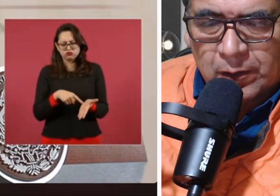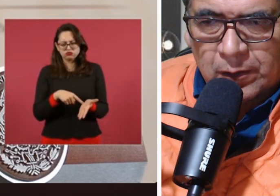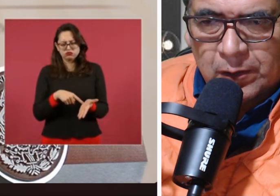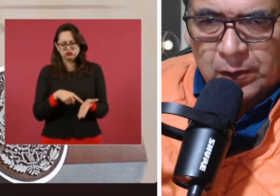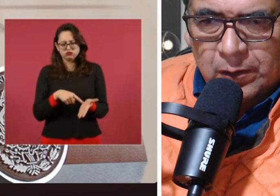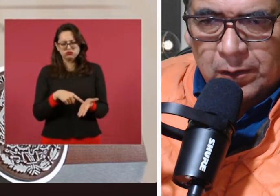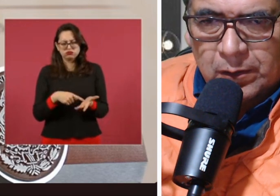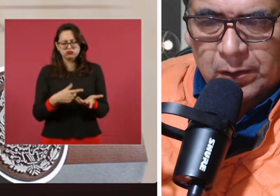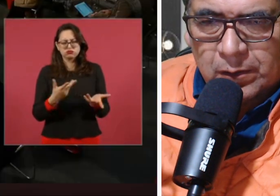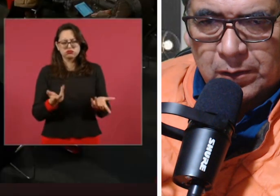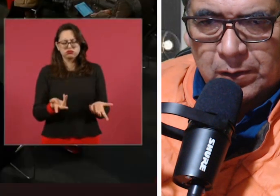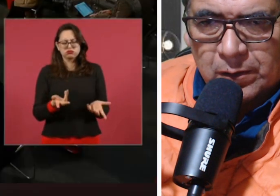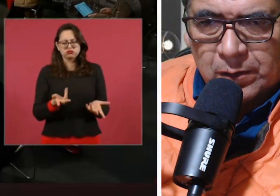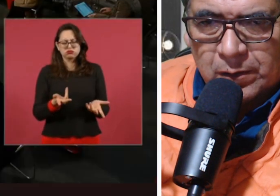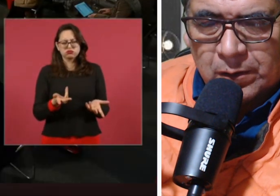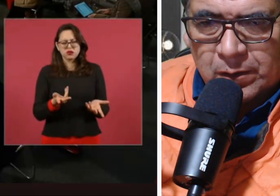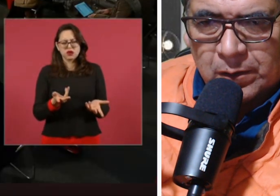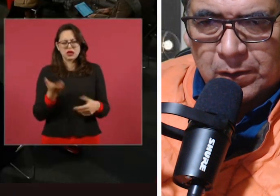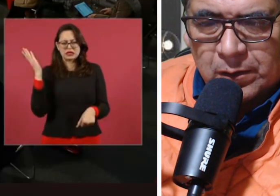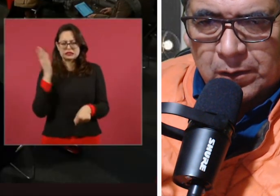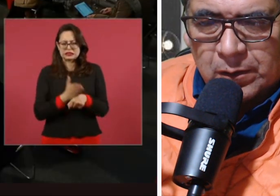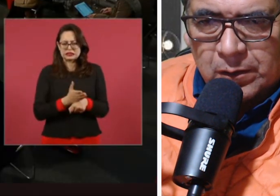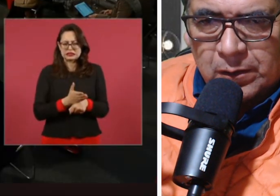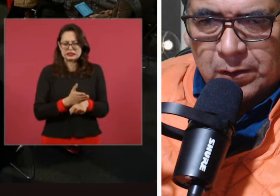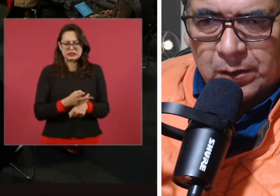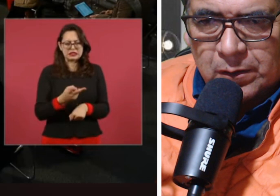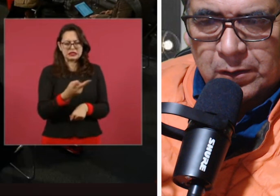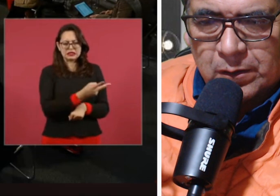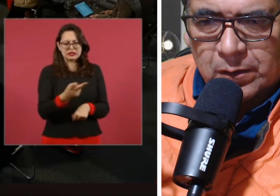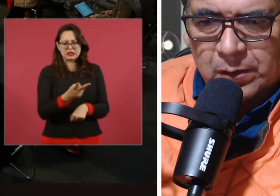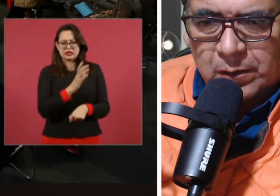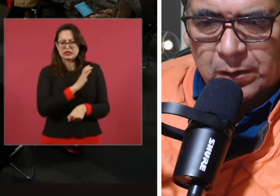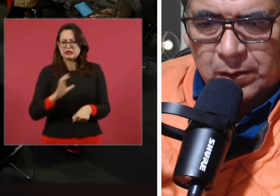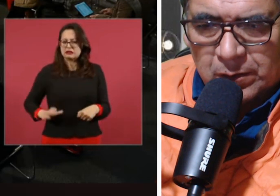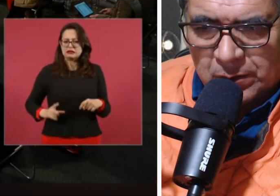quitarles las precandidaturas